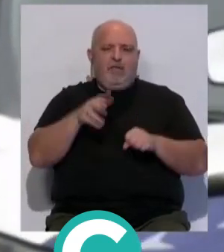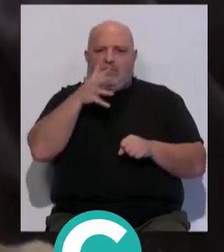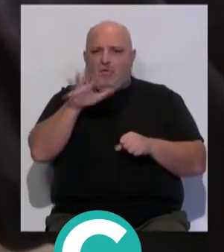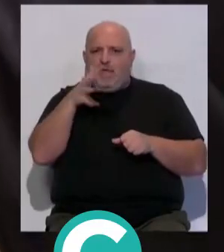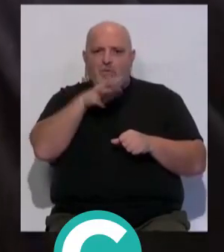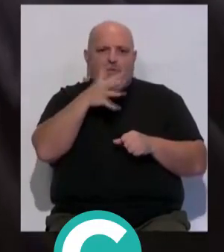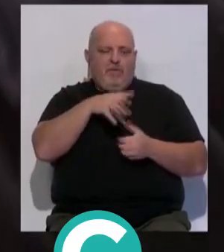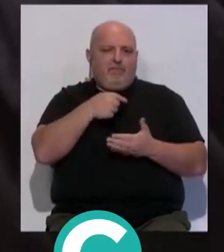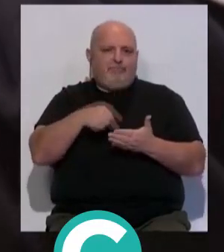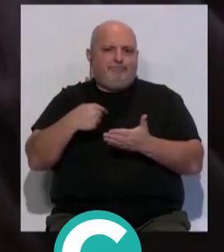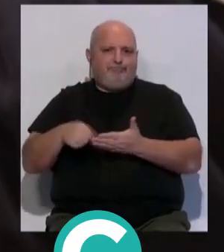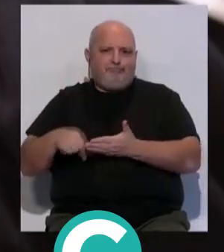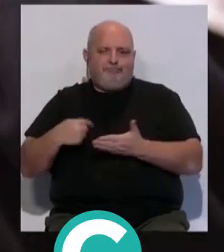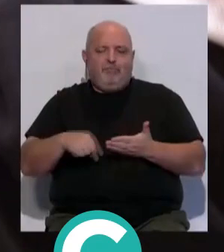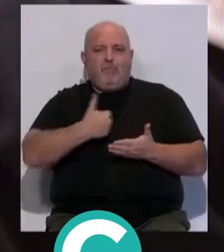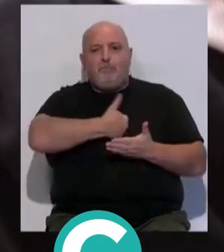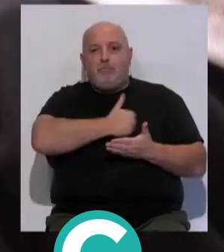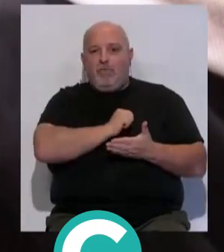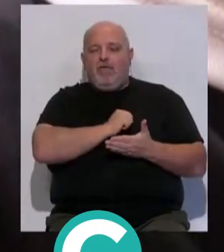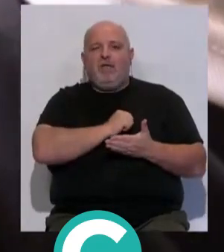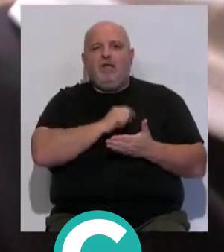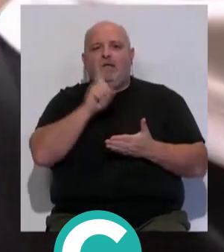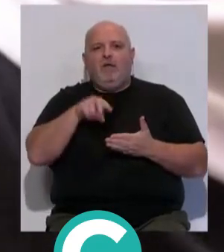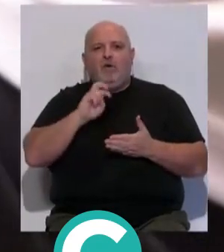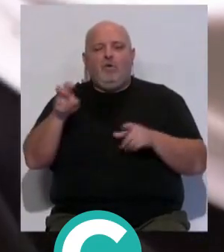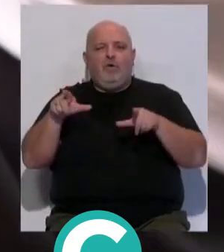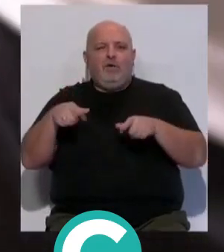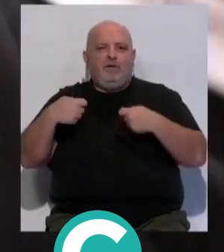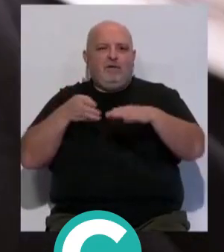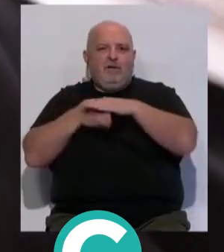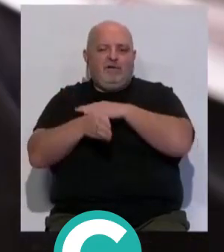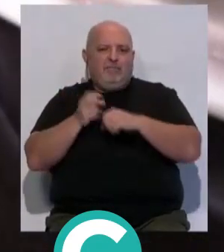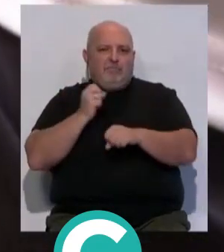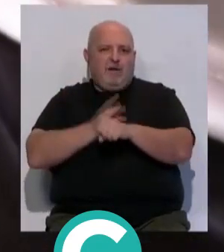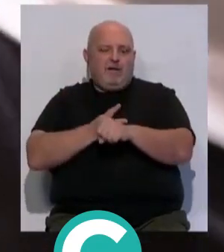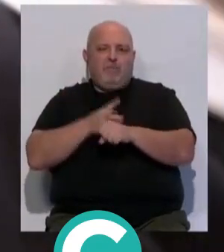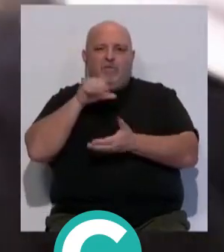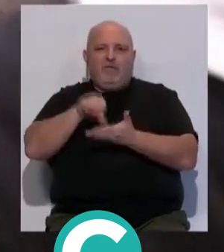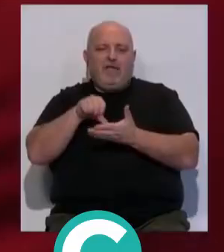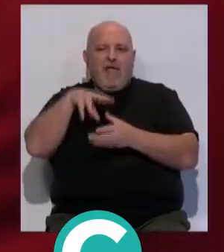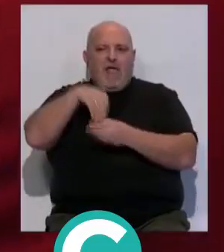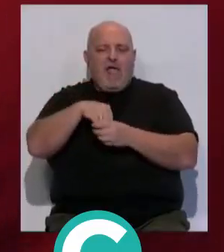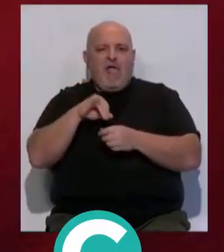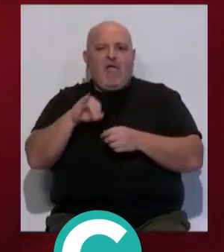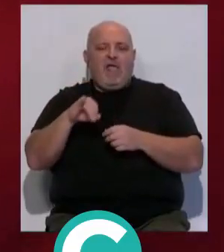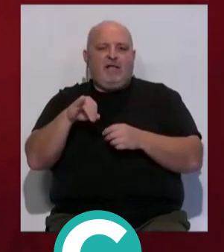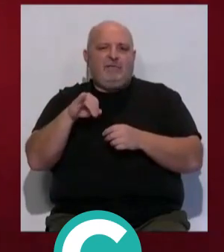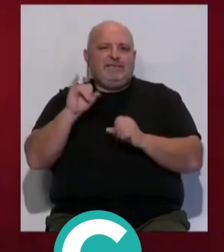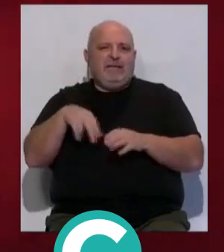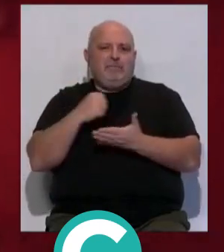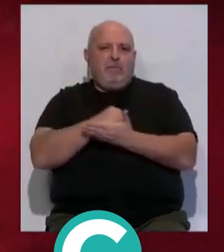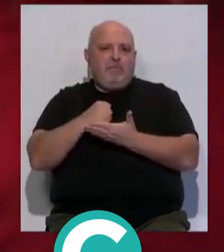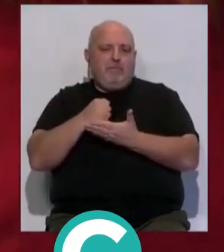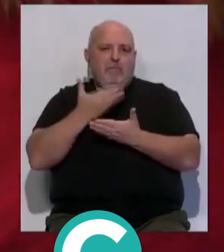una ventana de denuncias. La policía local también denunció a un establecimiento de hostelería en el centro por ejercer la actividad sin